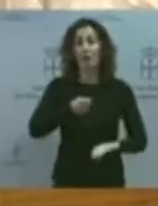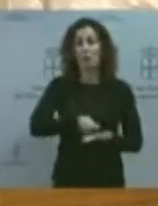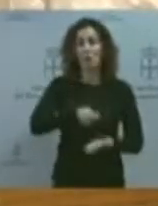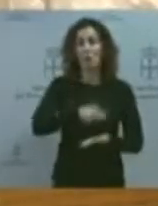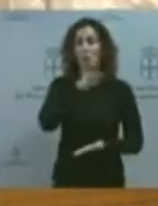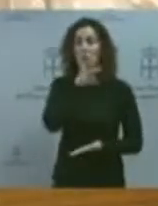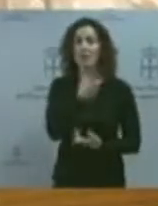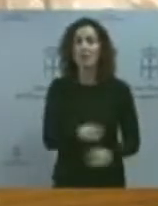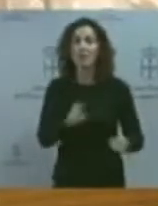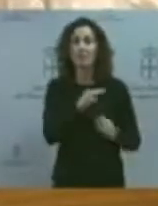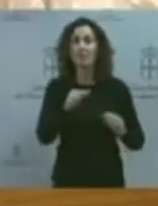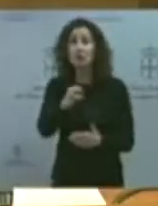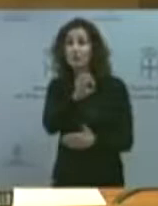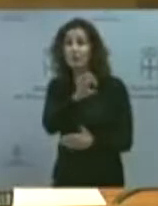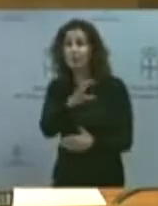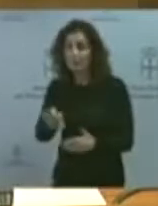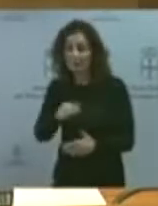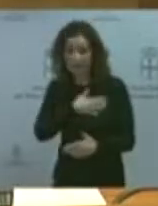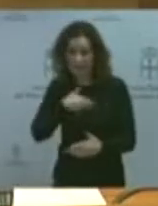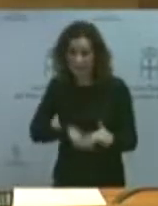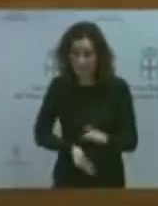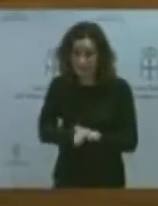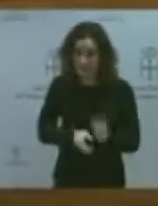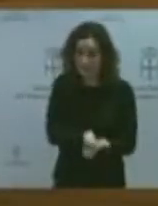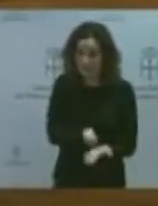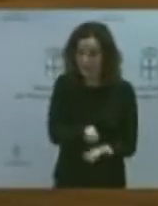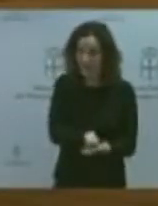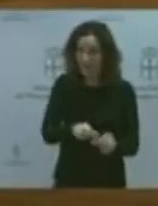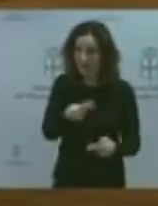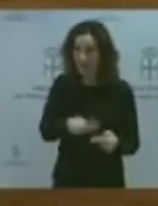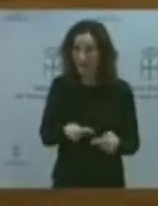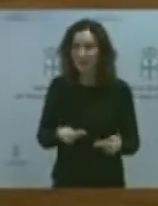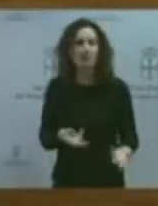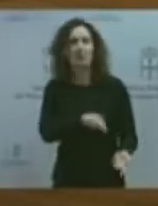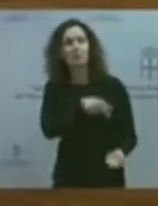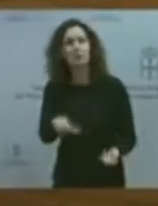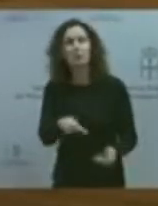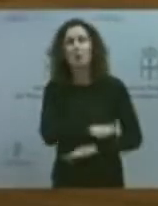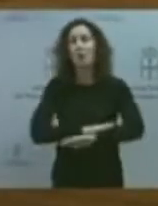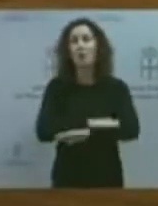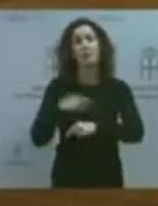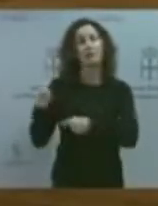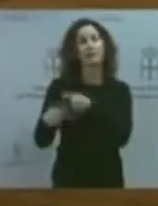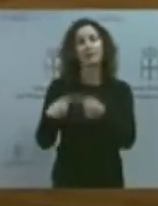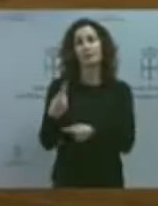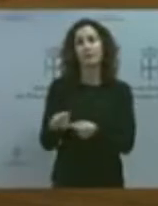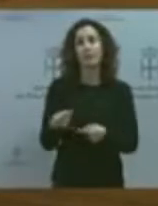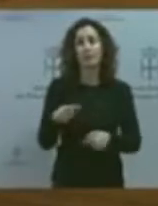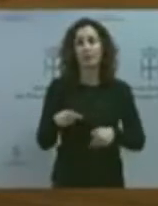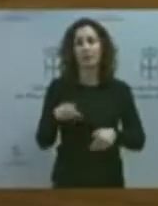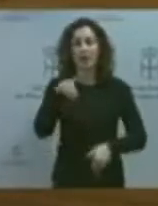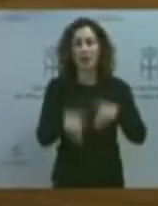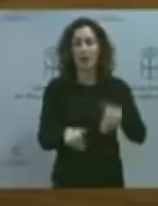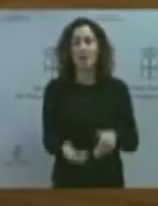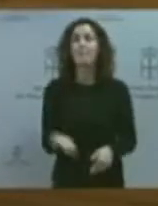mantener este peaje hasta el año 2050? Este gobierno es la consecuencia de las elecciones de la pasada primavera, en la que el Partido